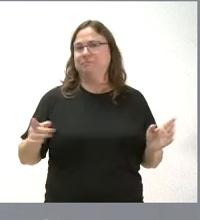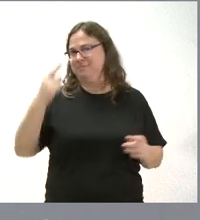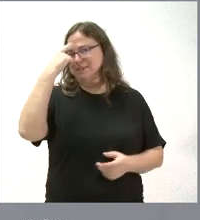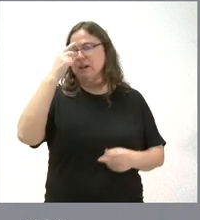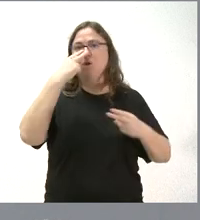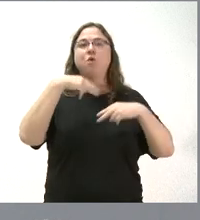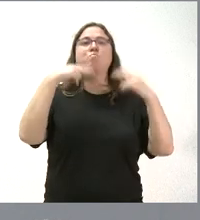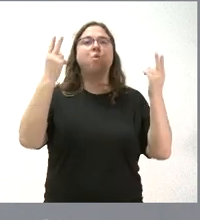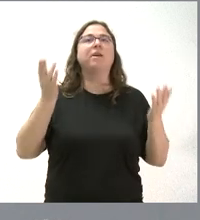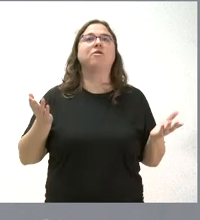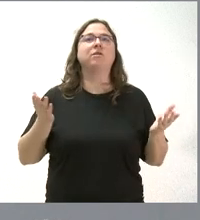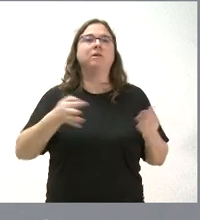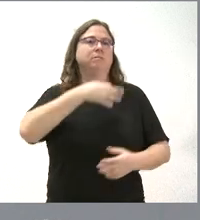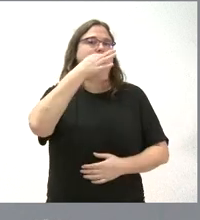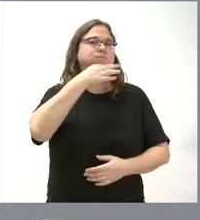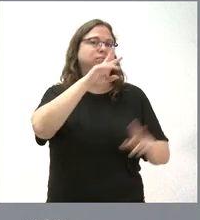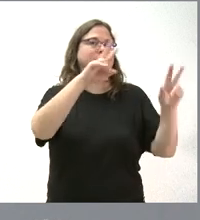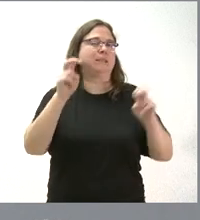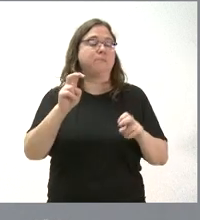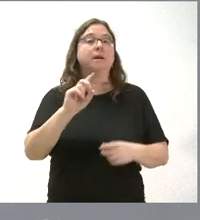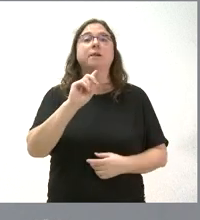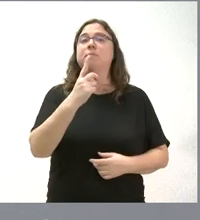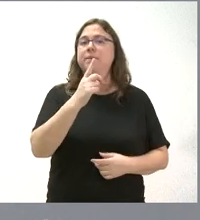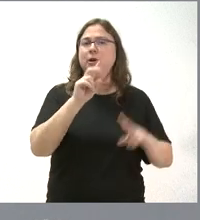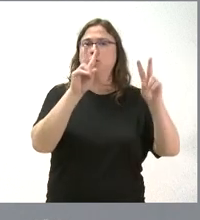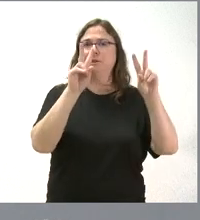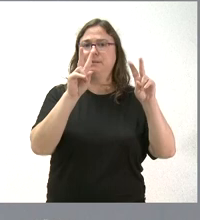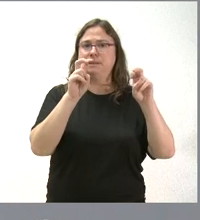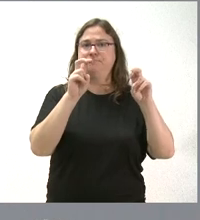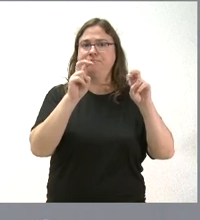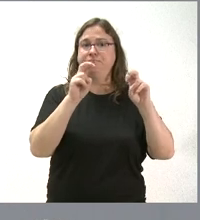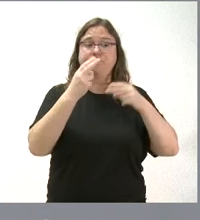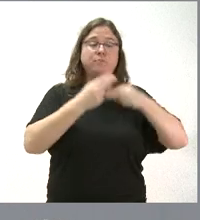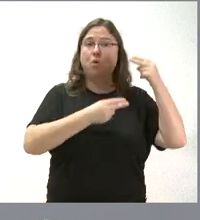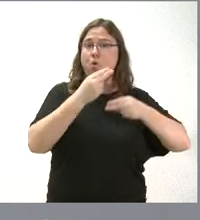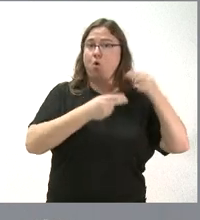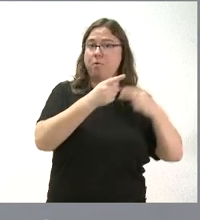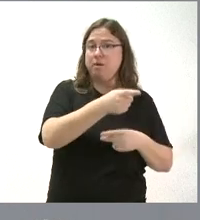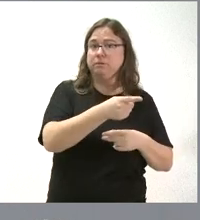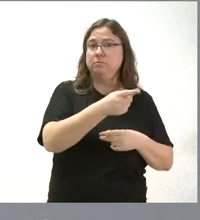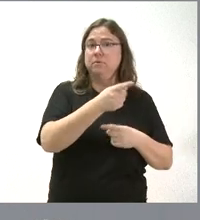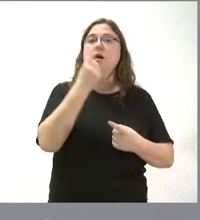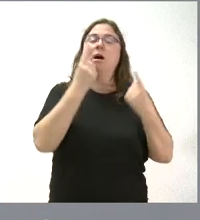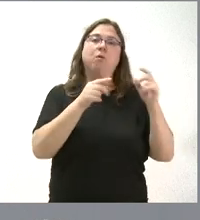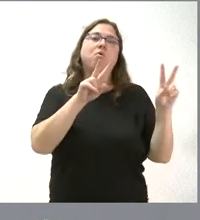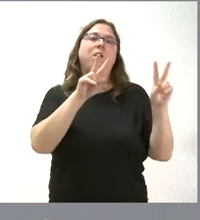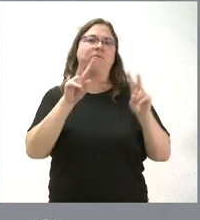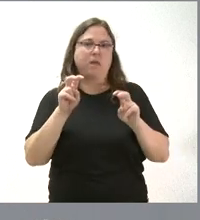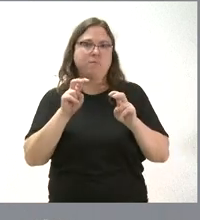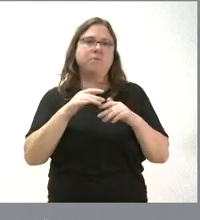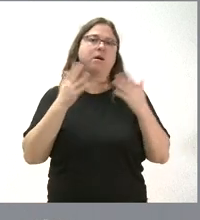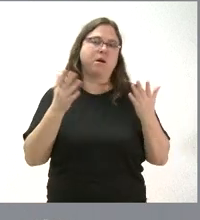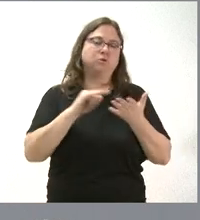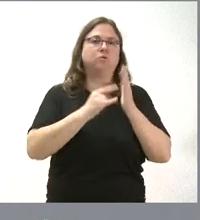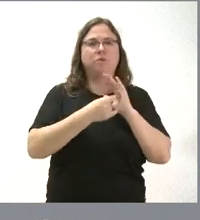porque en público manifestó algunas cuestiones. Primero, respecto de la propia obra, donde hay algunas cuestiones todavía a